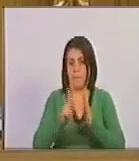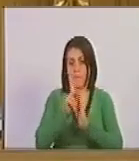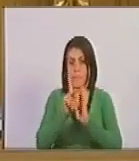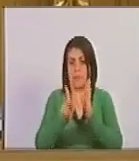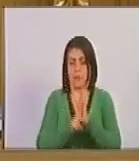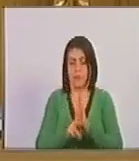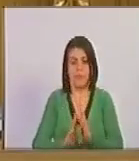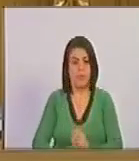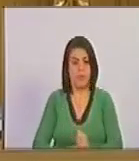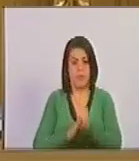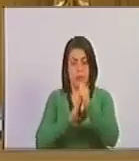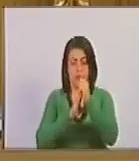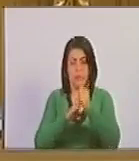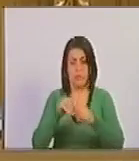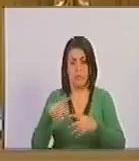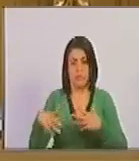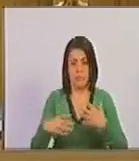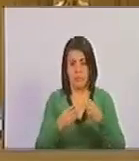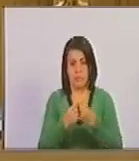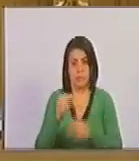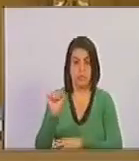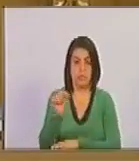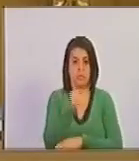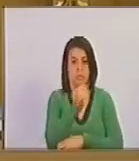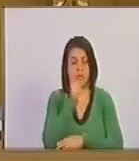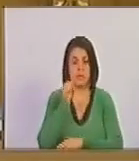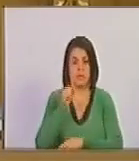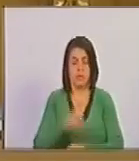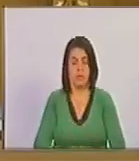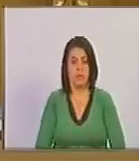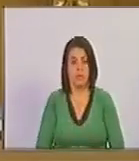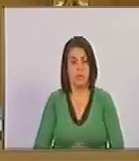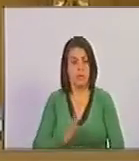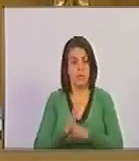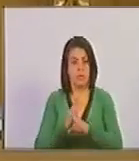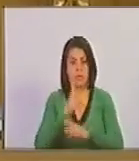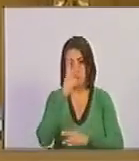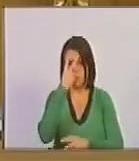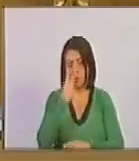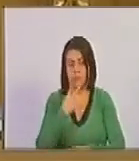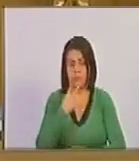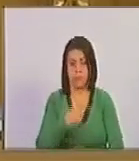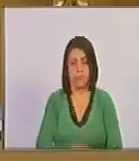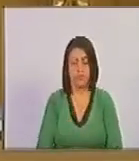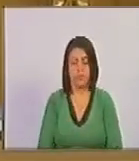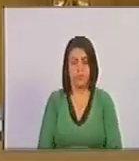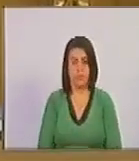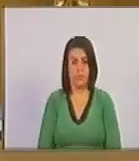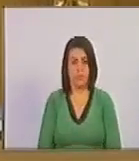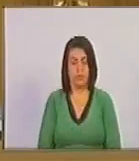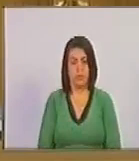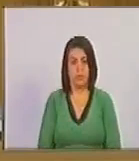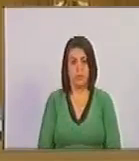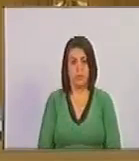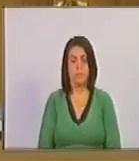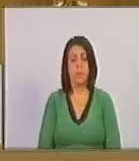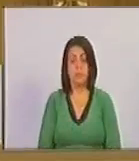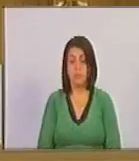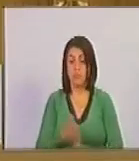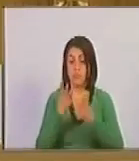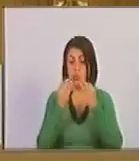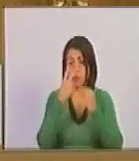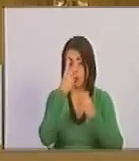orientados a combatir contra la pobreza, la extrema